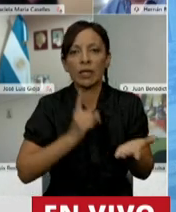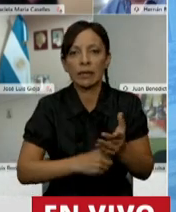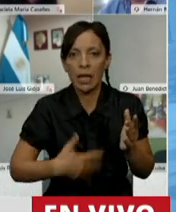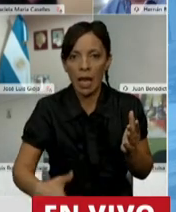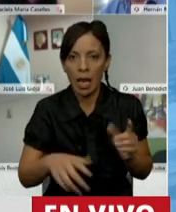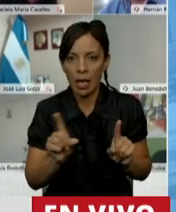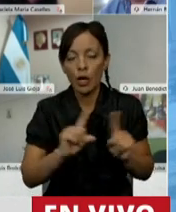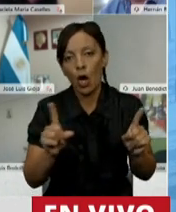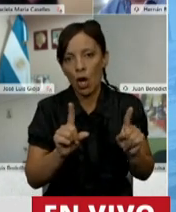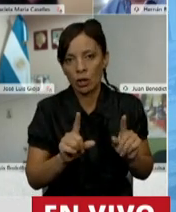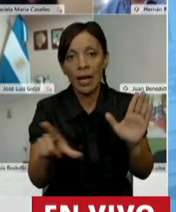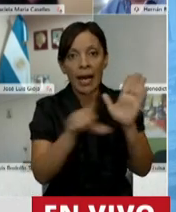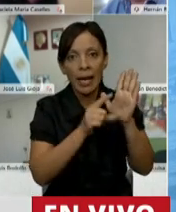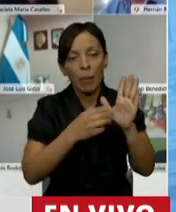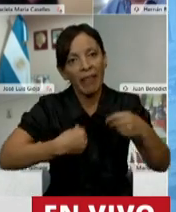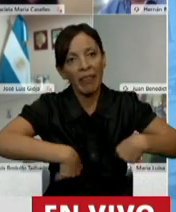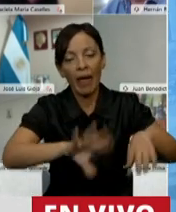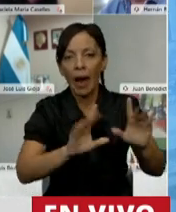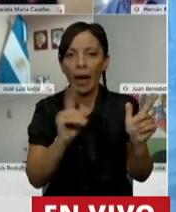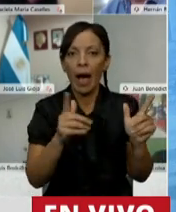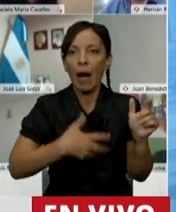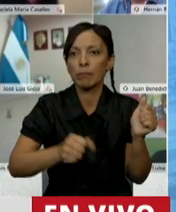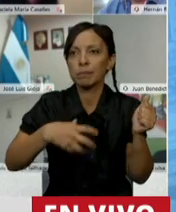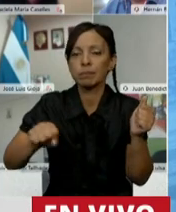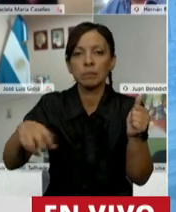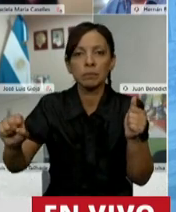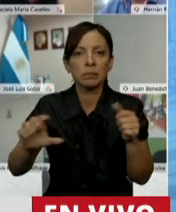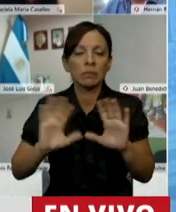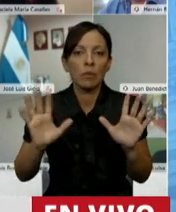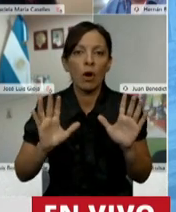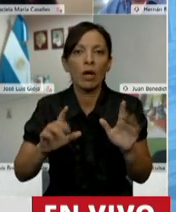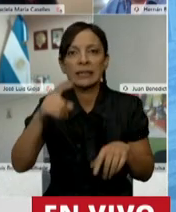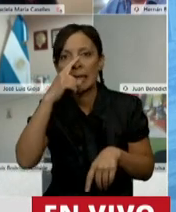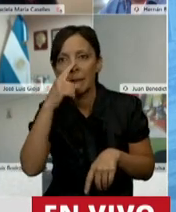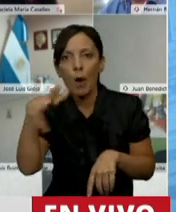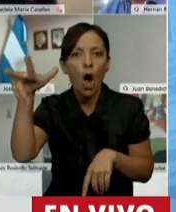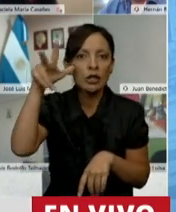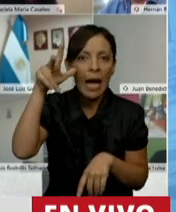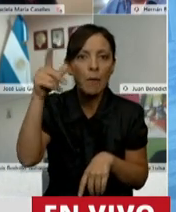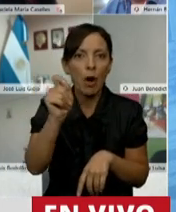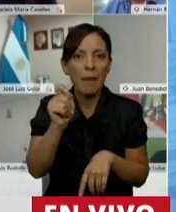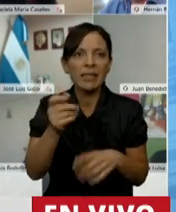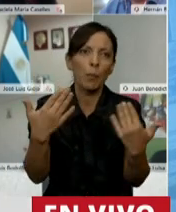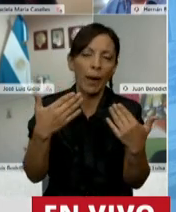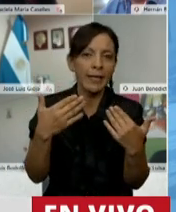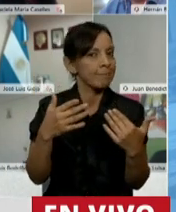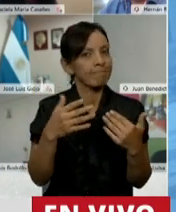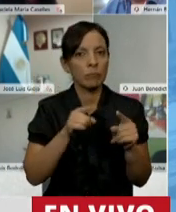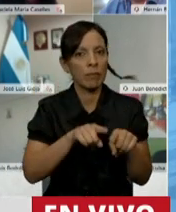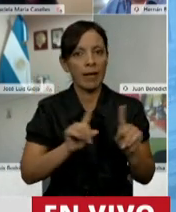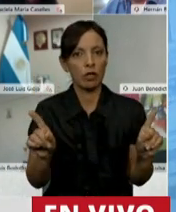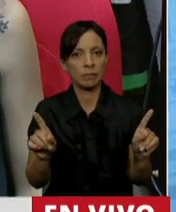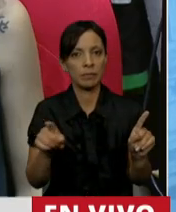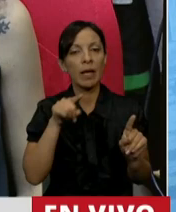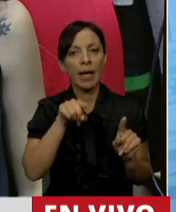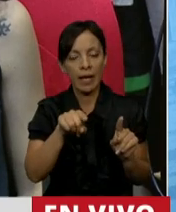razonable que la ley permita que haya abortos al séptimo, octavo o noveno mes. Me parece que esto es muy evidente y es